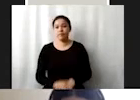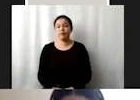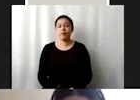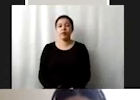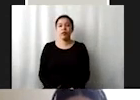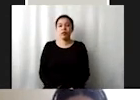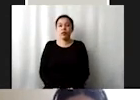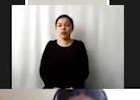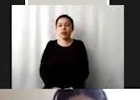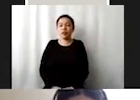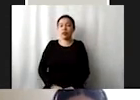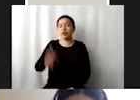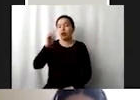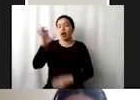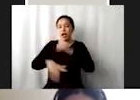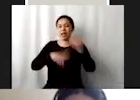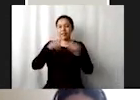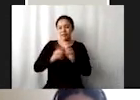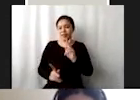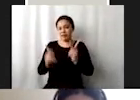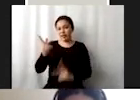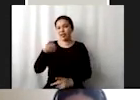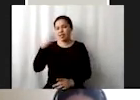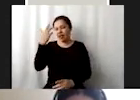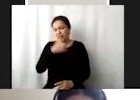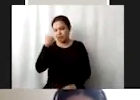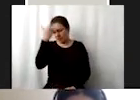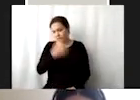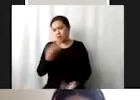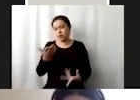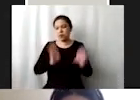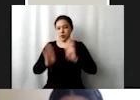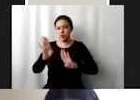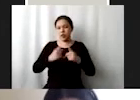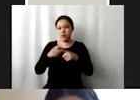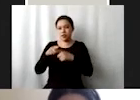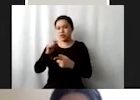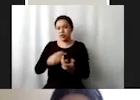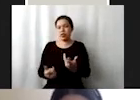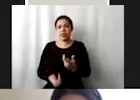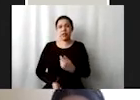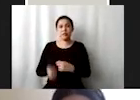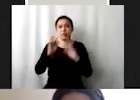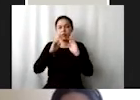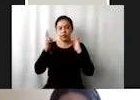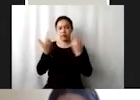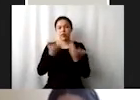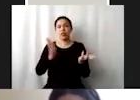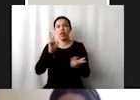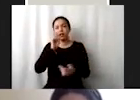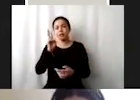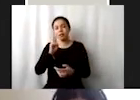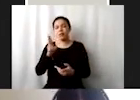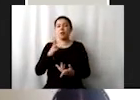el tema de la biodiversidad en las primeras en las primeras en la primera sesión como estamos en el tema de